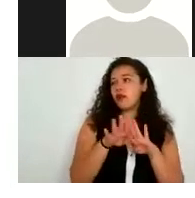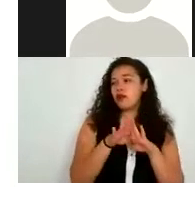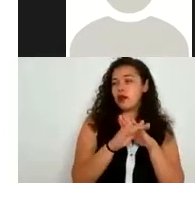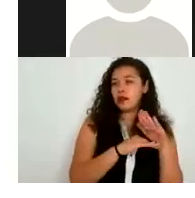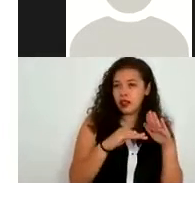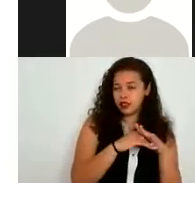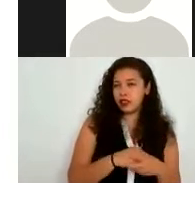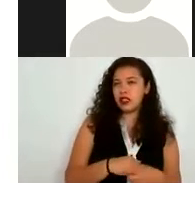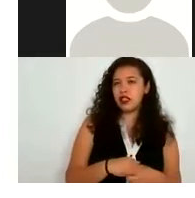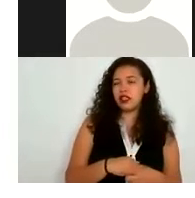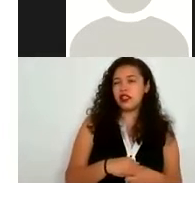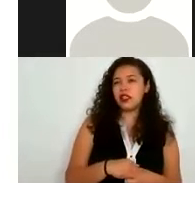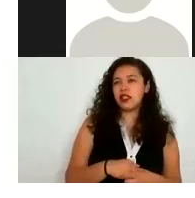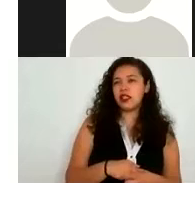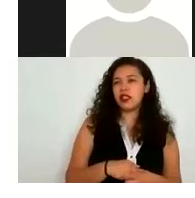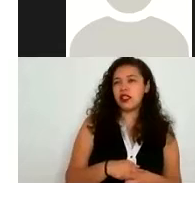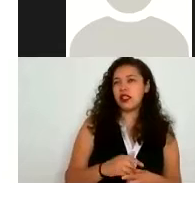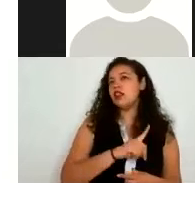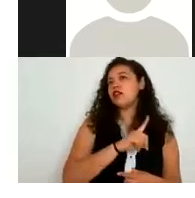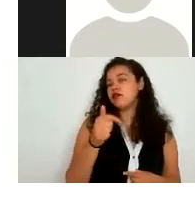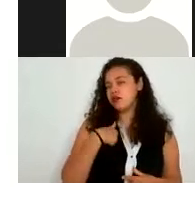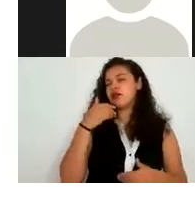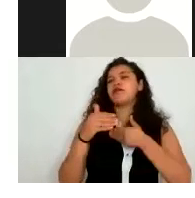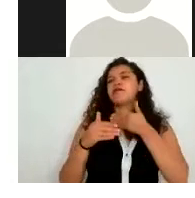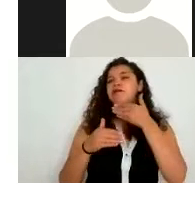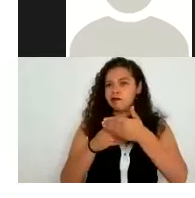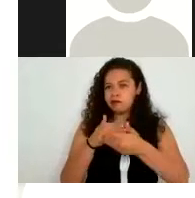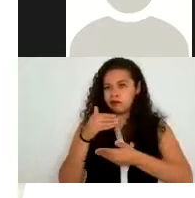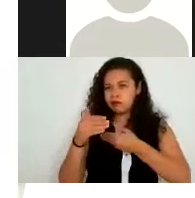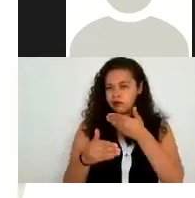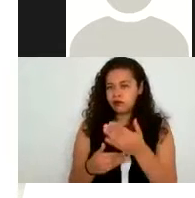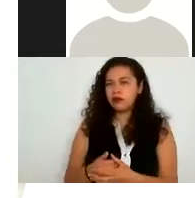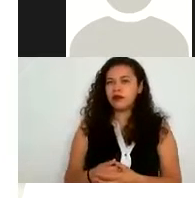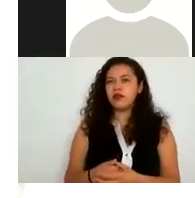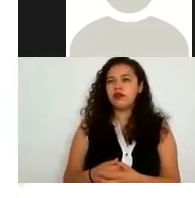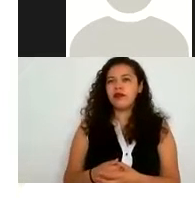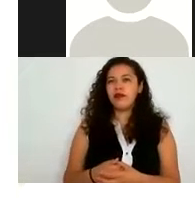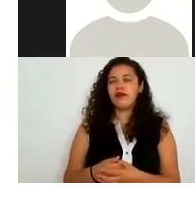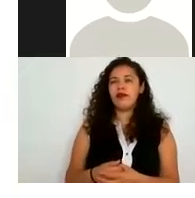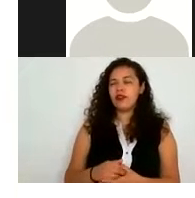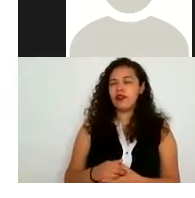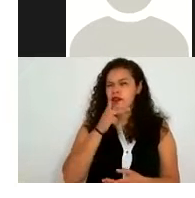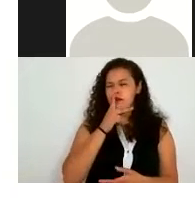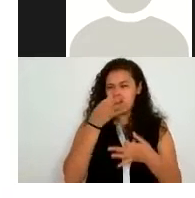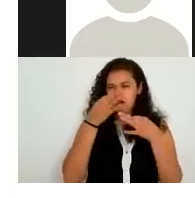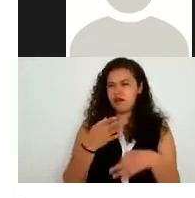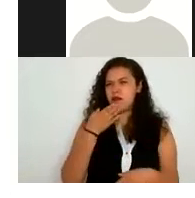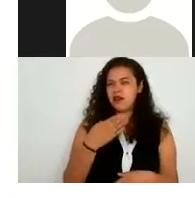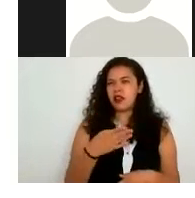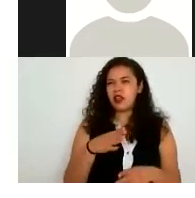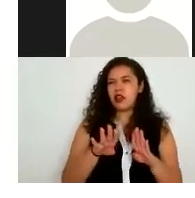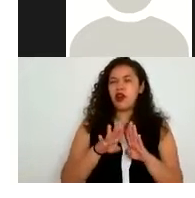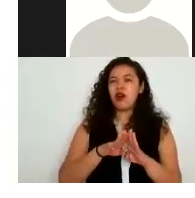después pues empezar a hacer este como no sé si la palabra sea correcta pero las pesquisas ¿no? de este